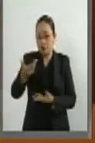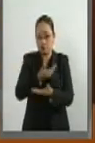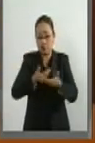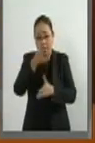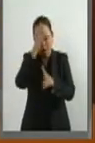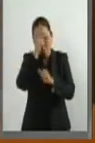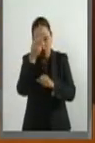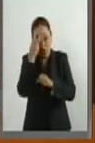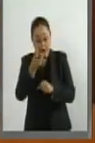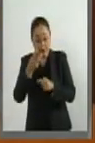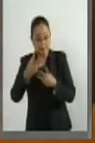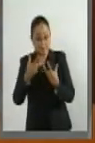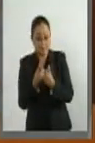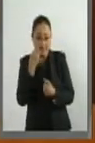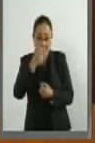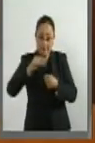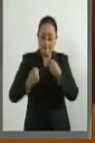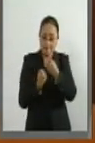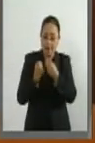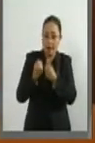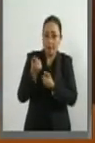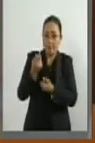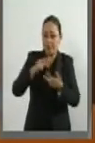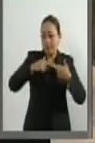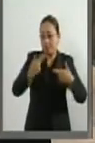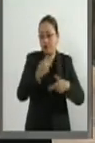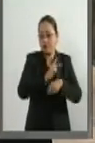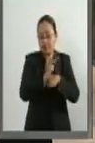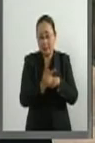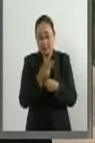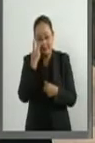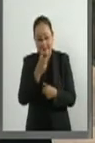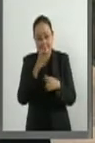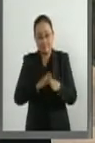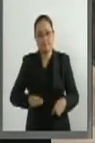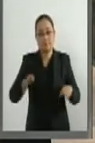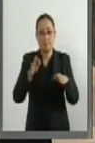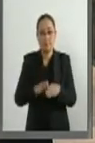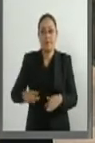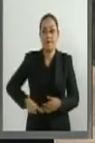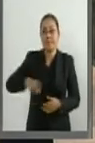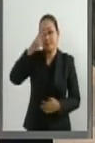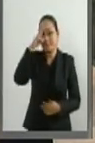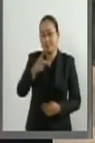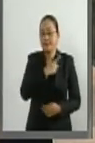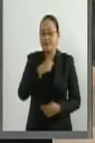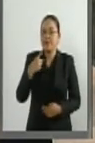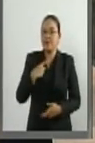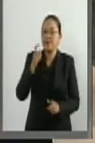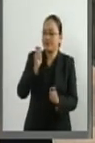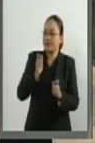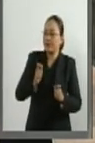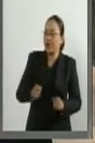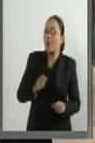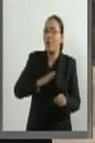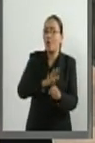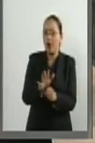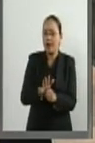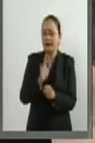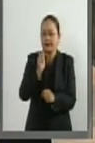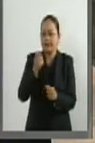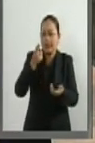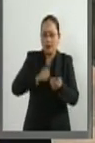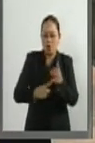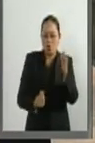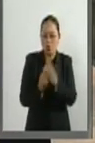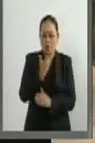pilar de nuestra relación bilateral. El Gobierno de México debe entender el escenario interno de la